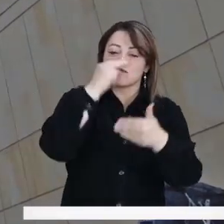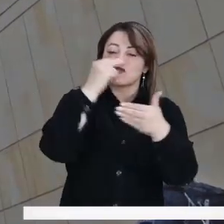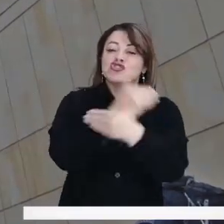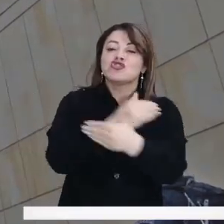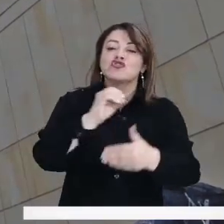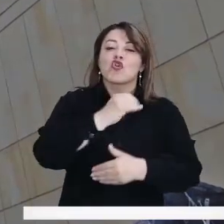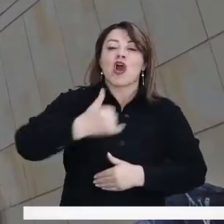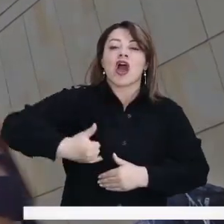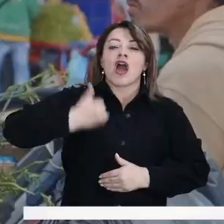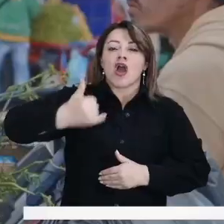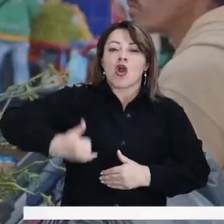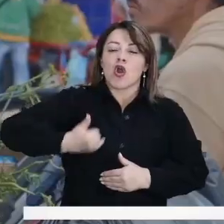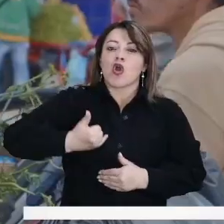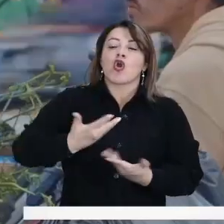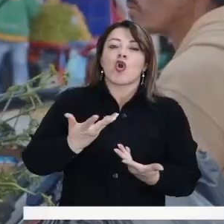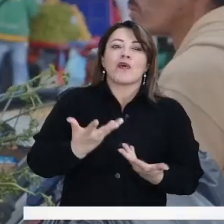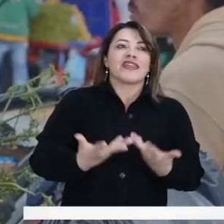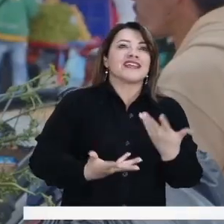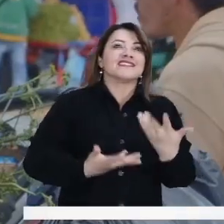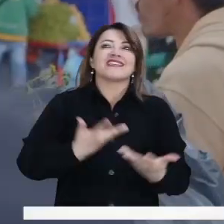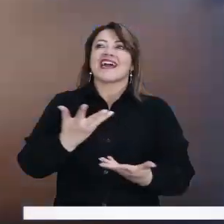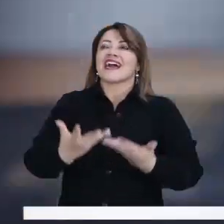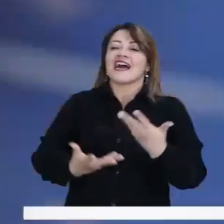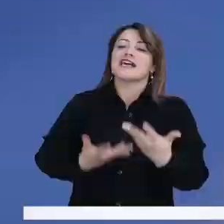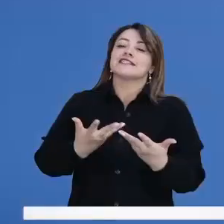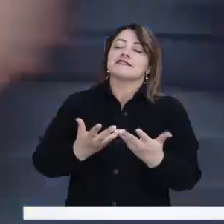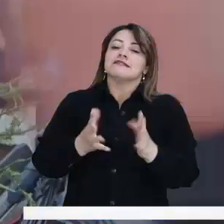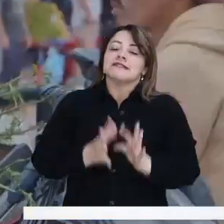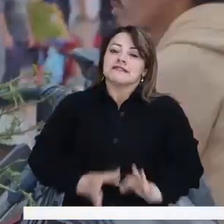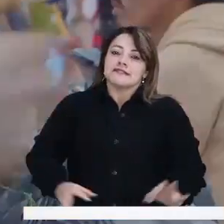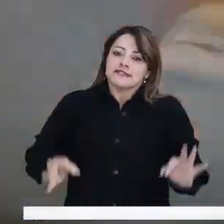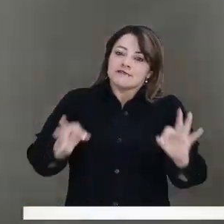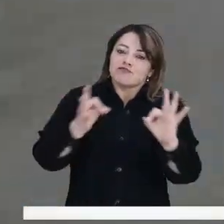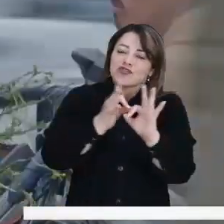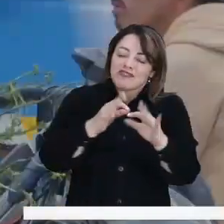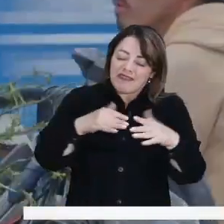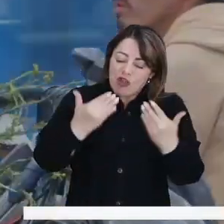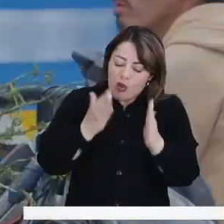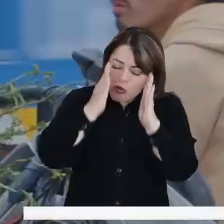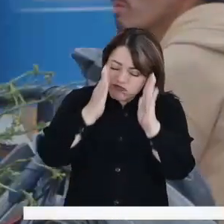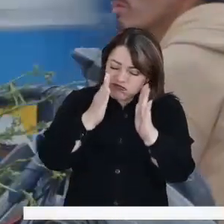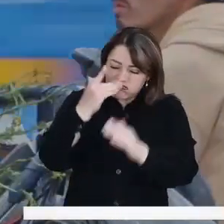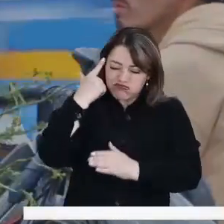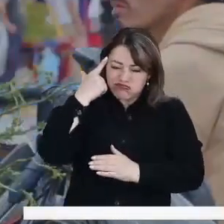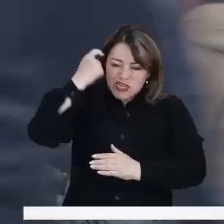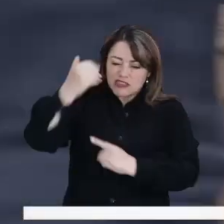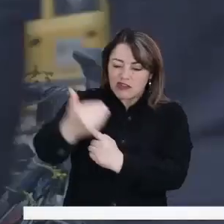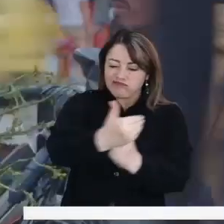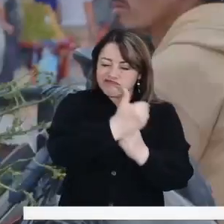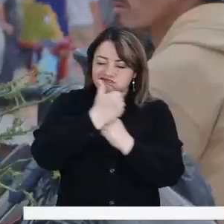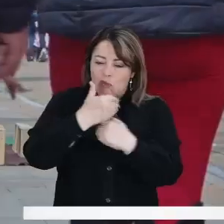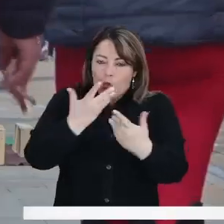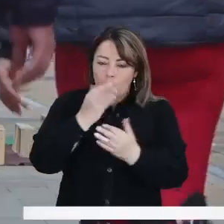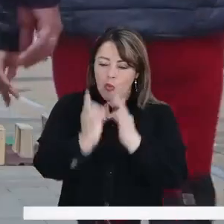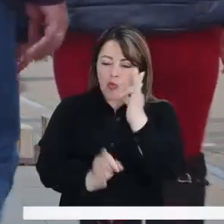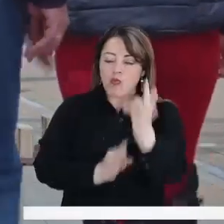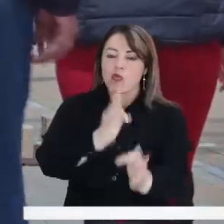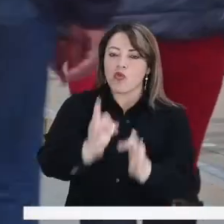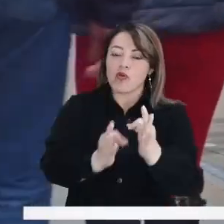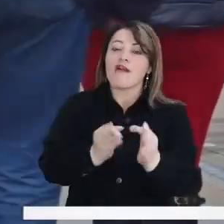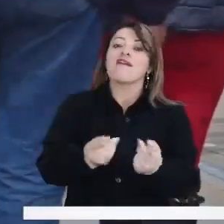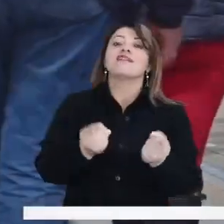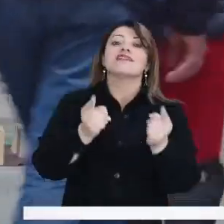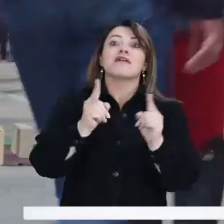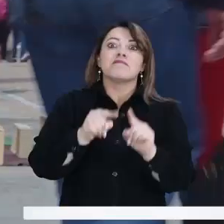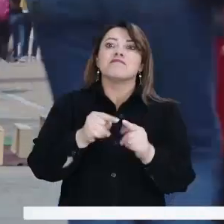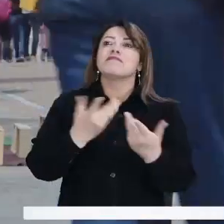adolescentes cuenten con información y mecanismos de acompañamiento que ataquen el riesgo de vulnerabilidad desde la raíz, al